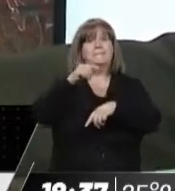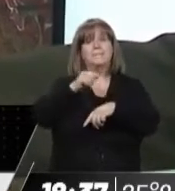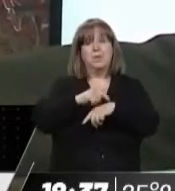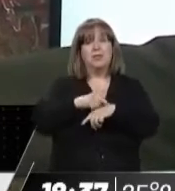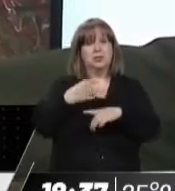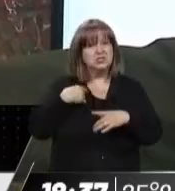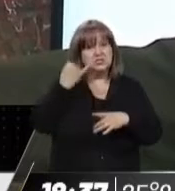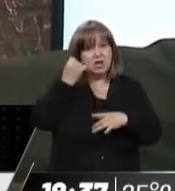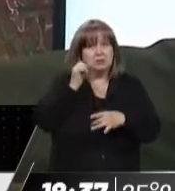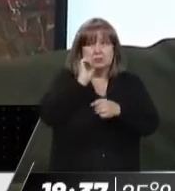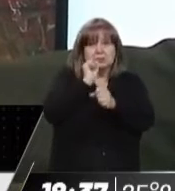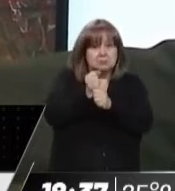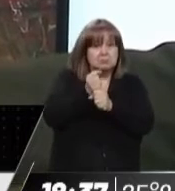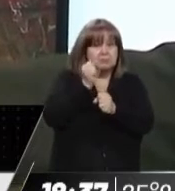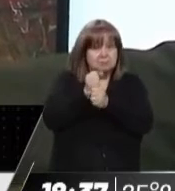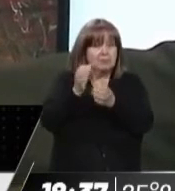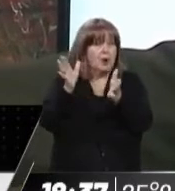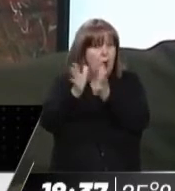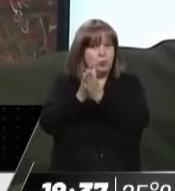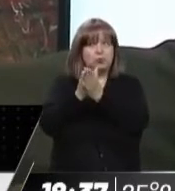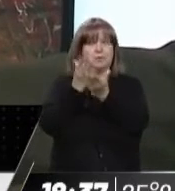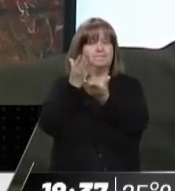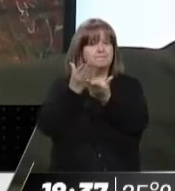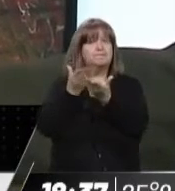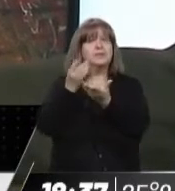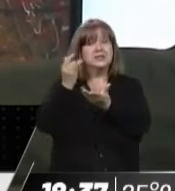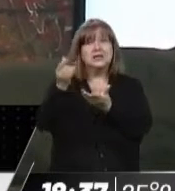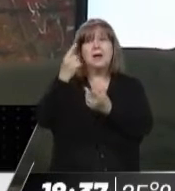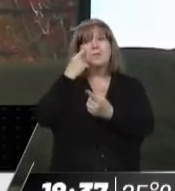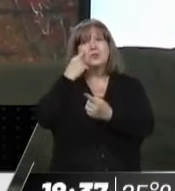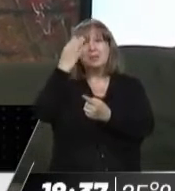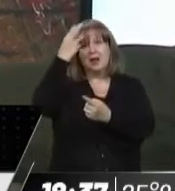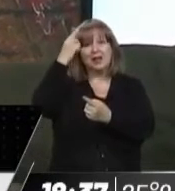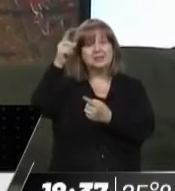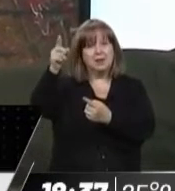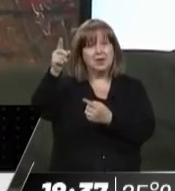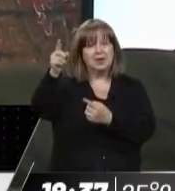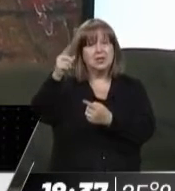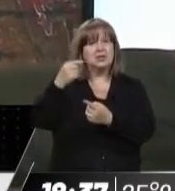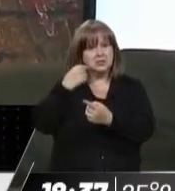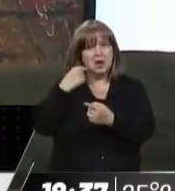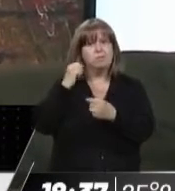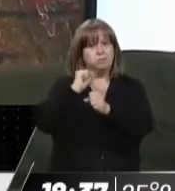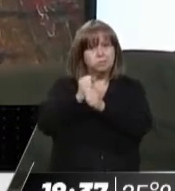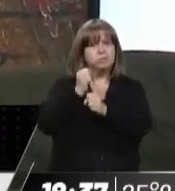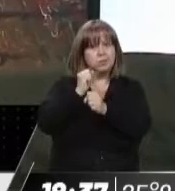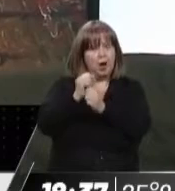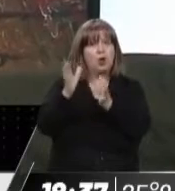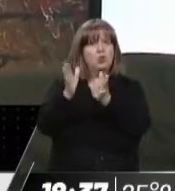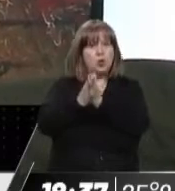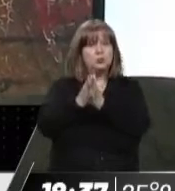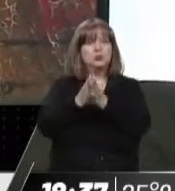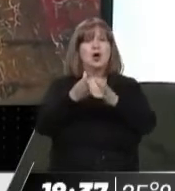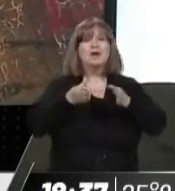estamos trabajando en forma conjunta. Con el municipio de San Martín, desde hace meses, hemos estado trabajando en la